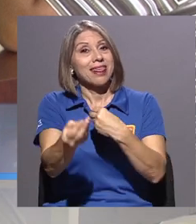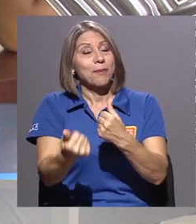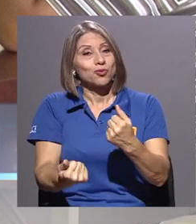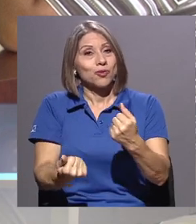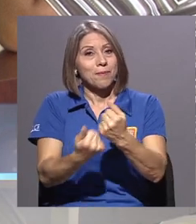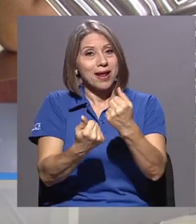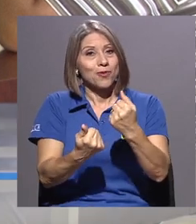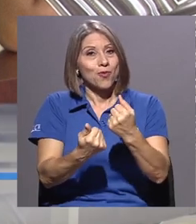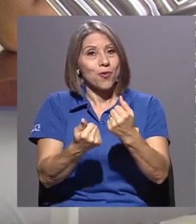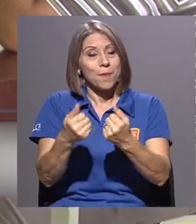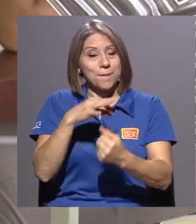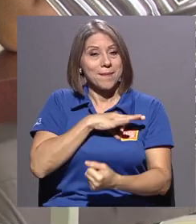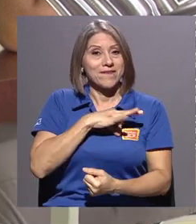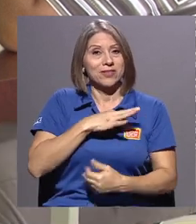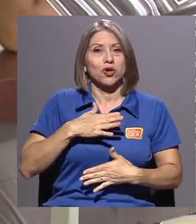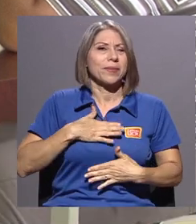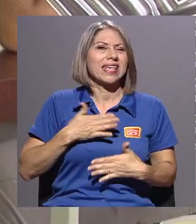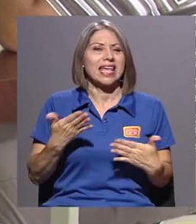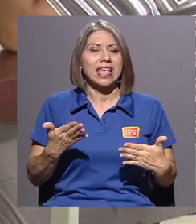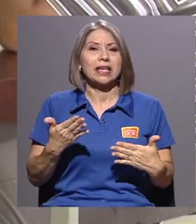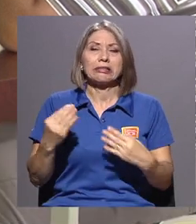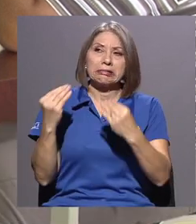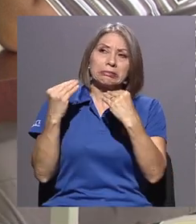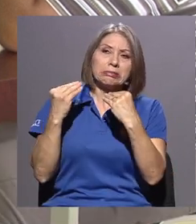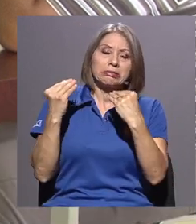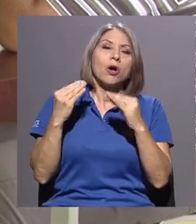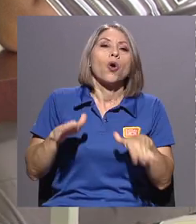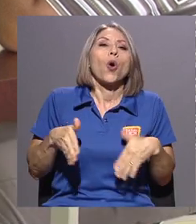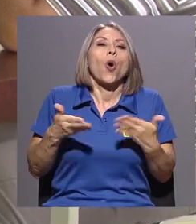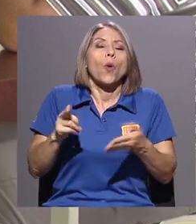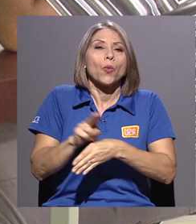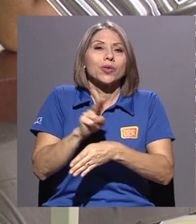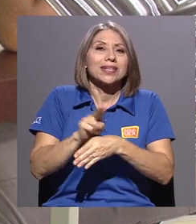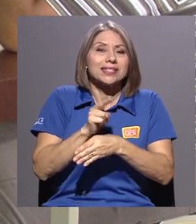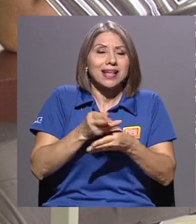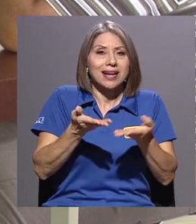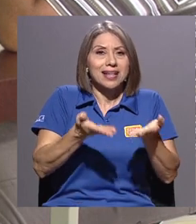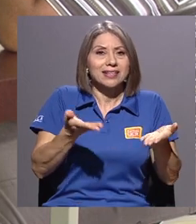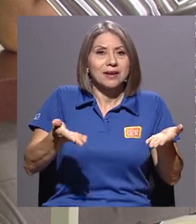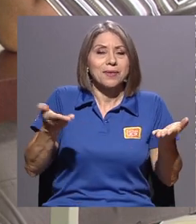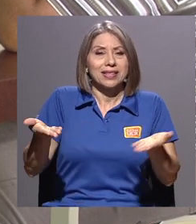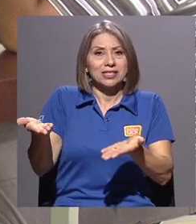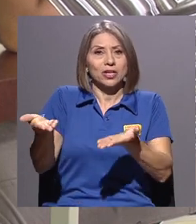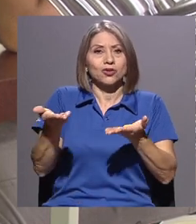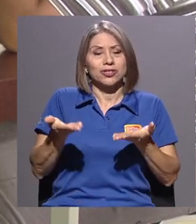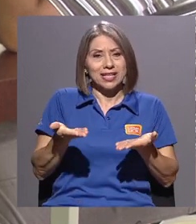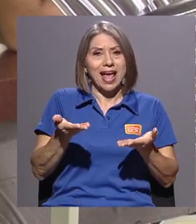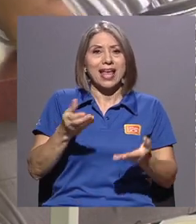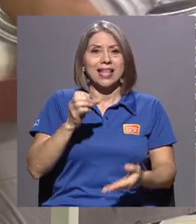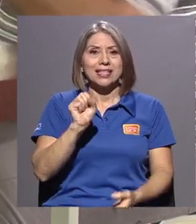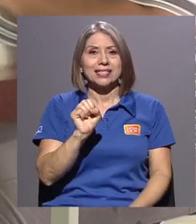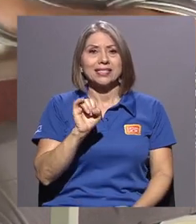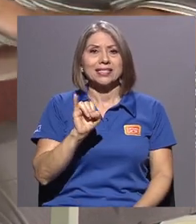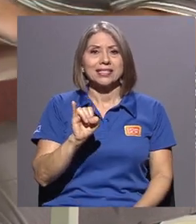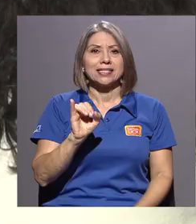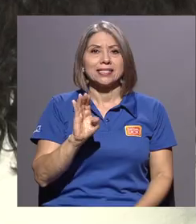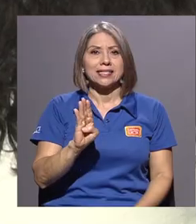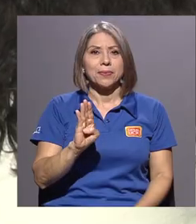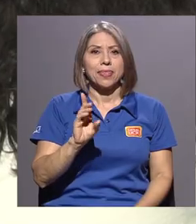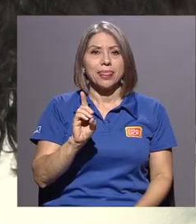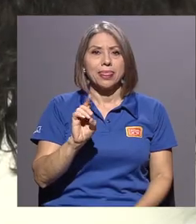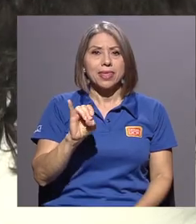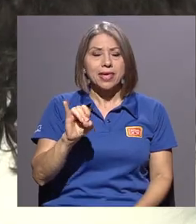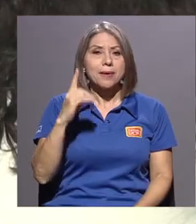bueno, más que todo en la manera en cómo poder utilizar las herramientas que nos da el CITI para poder buscar la información de